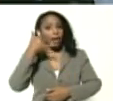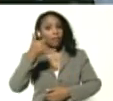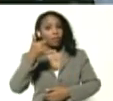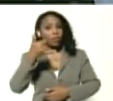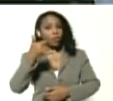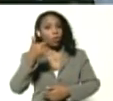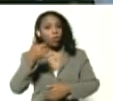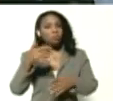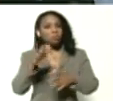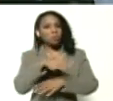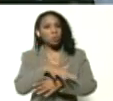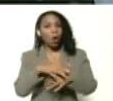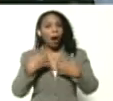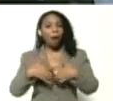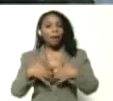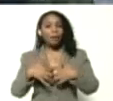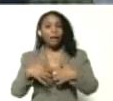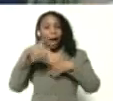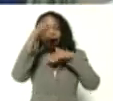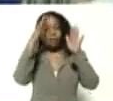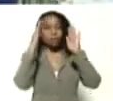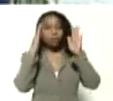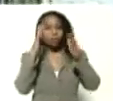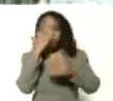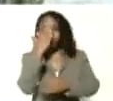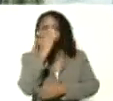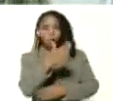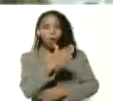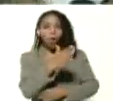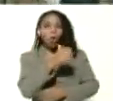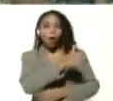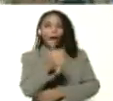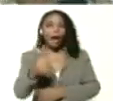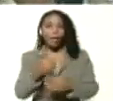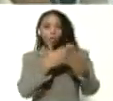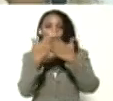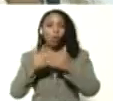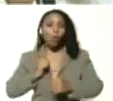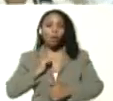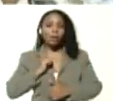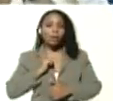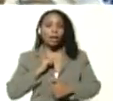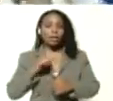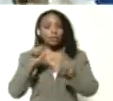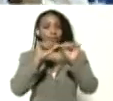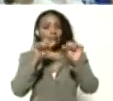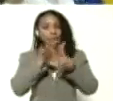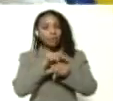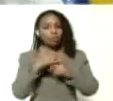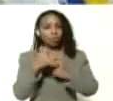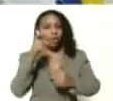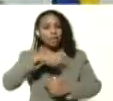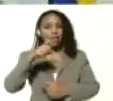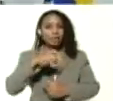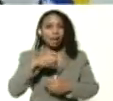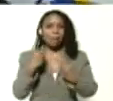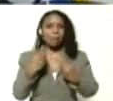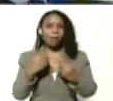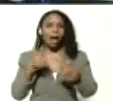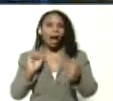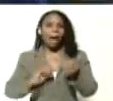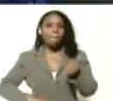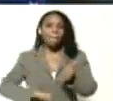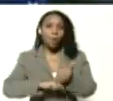con analistas que atienden directamente a cada estudiante con cualquier situación de trámito académico que requiera para apoyarlo para